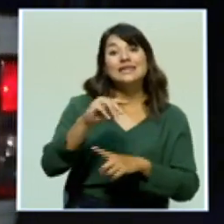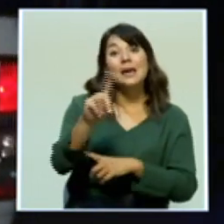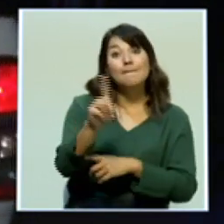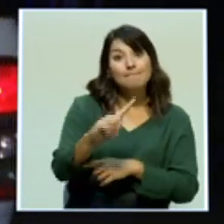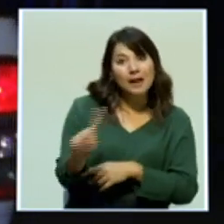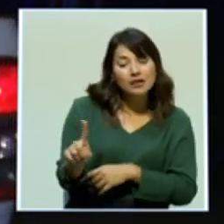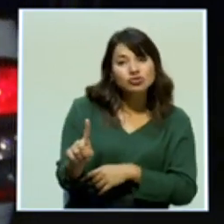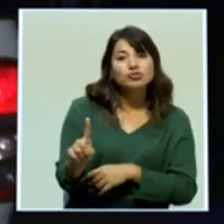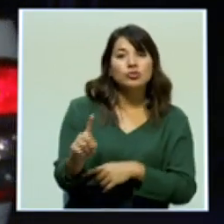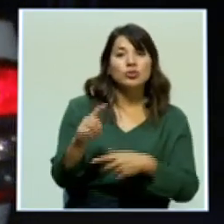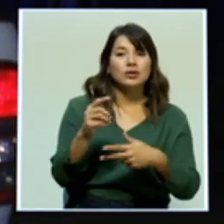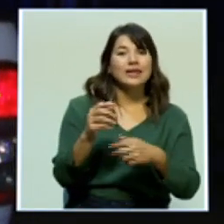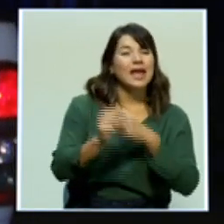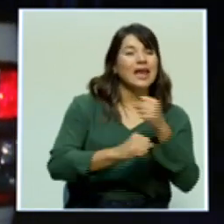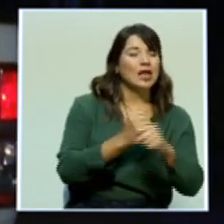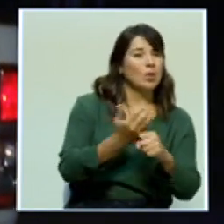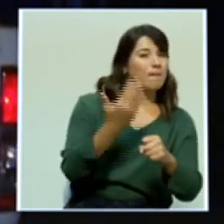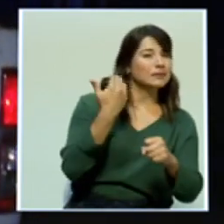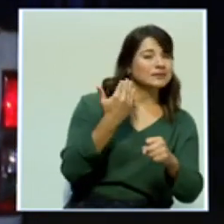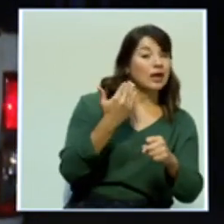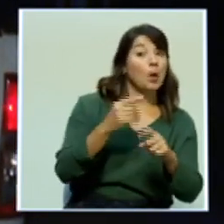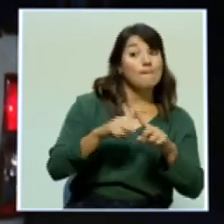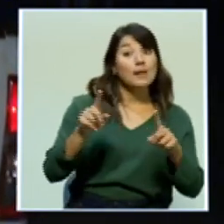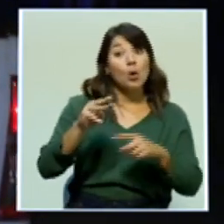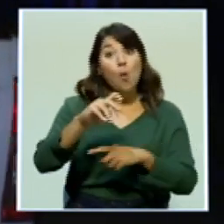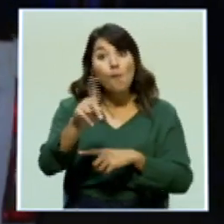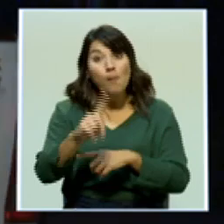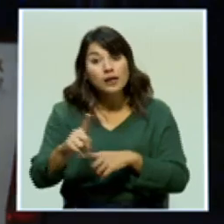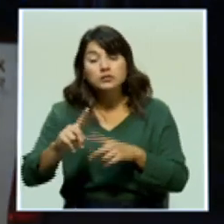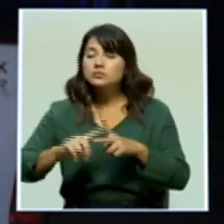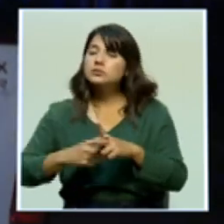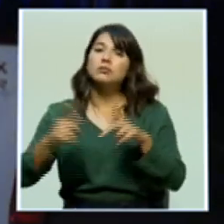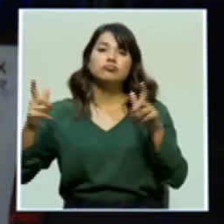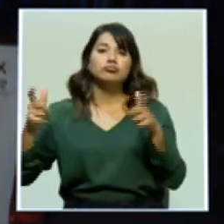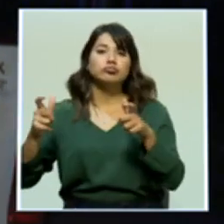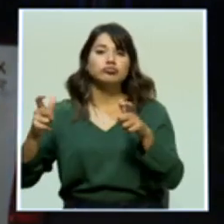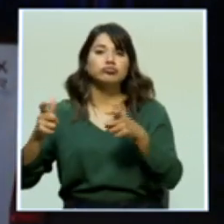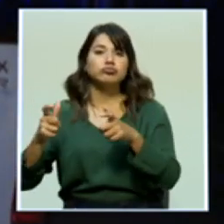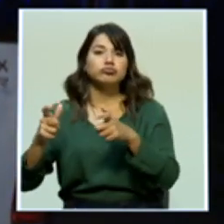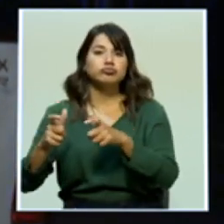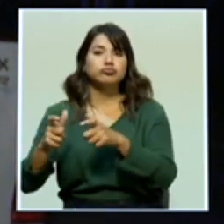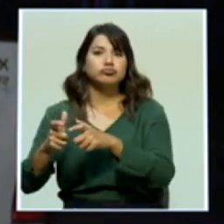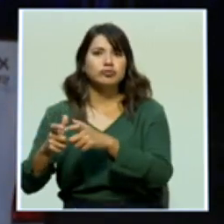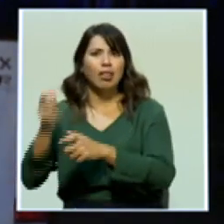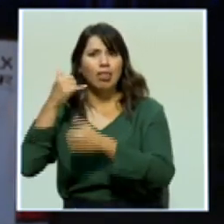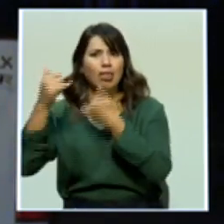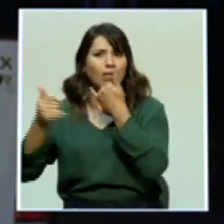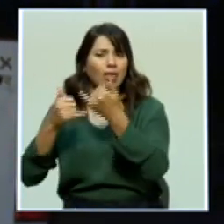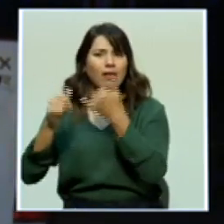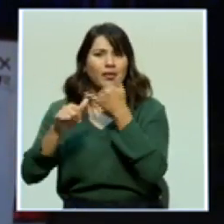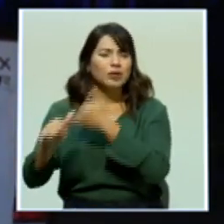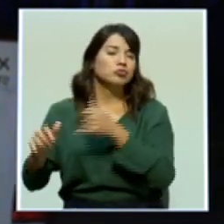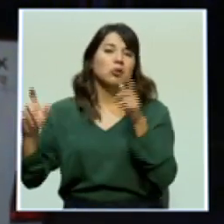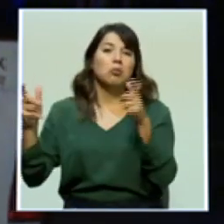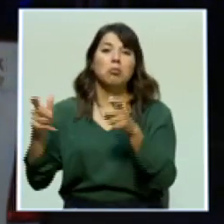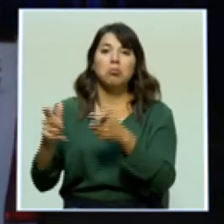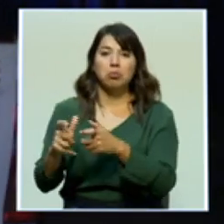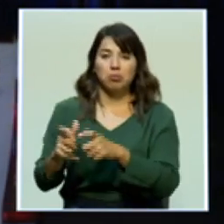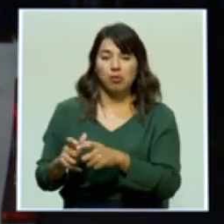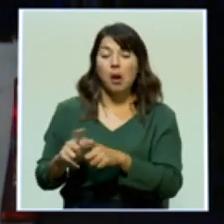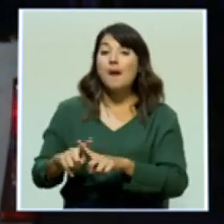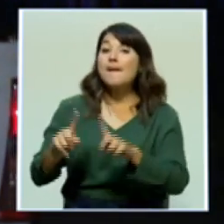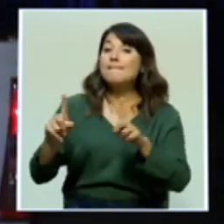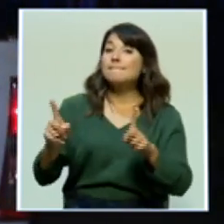pandemia, esos números comenzaron a bajar y en octubre, por ejemplo, recibieron 300 denuncias por asalto. Sin embargo, hacen el llamado